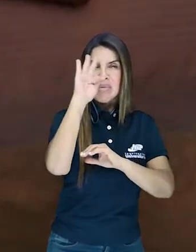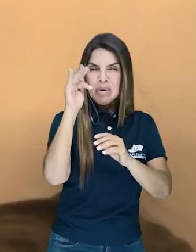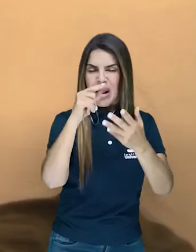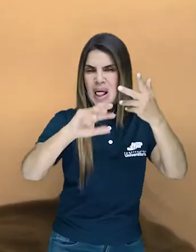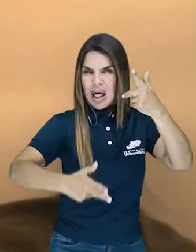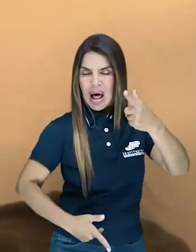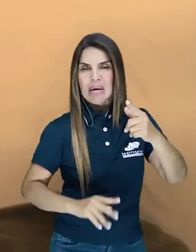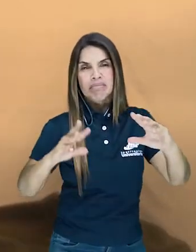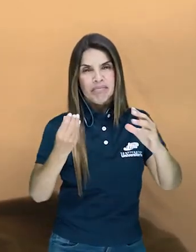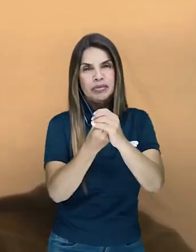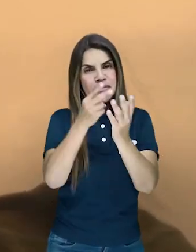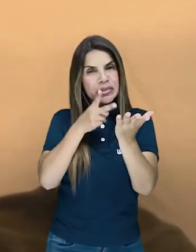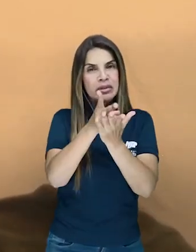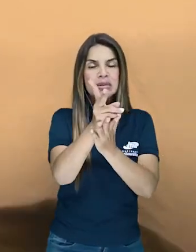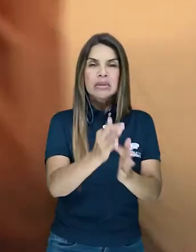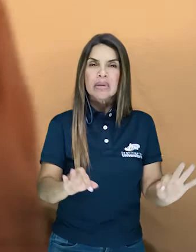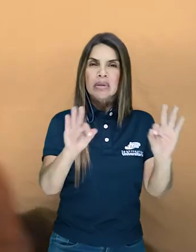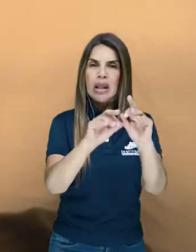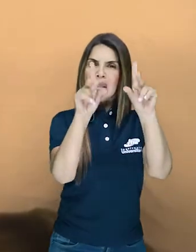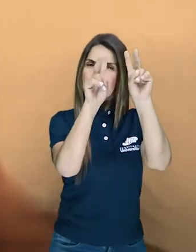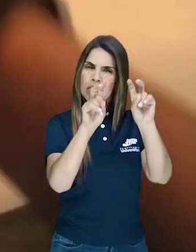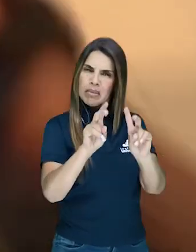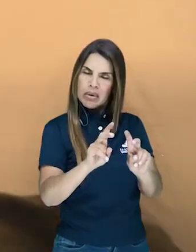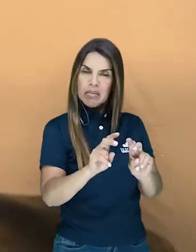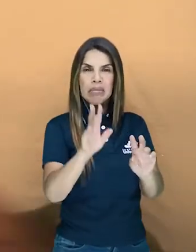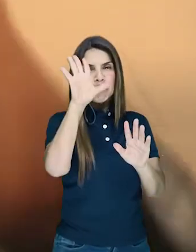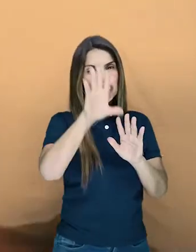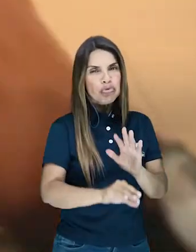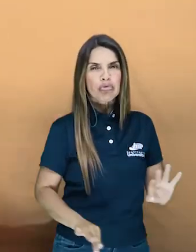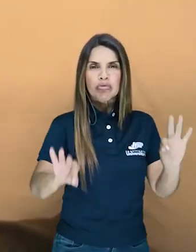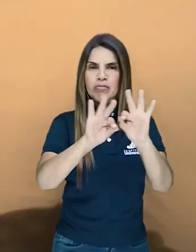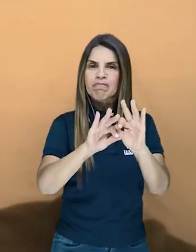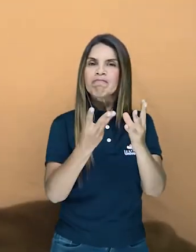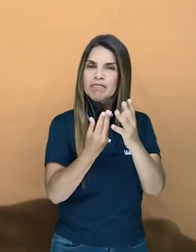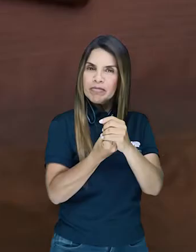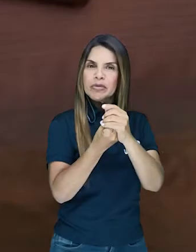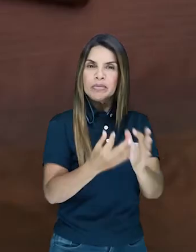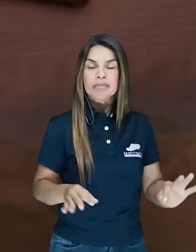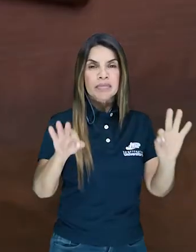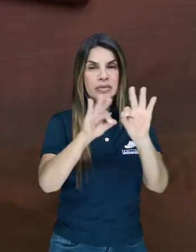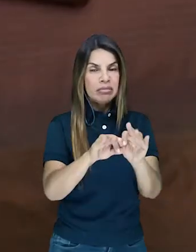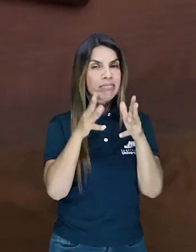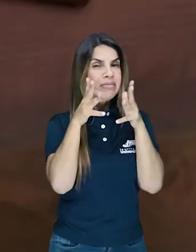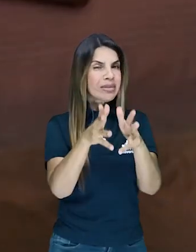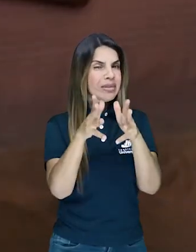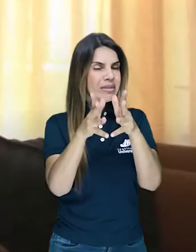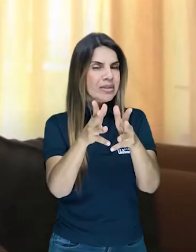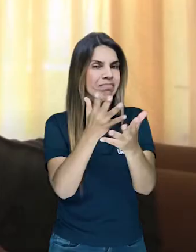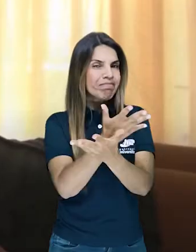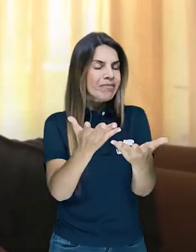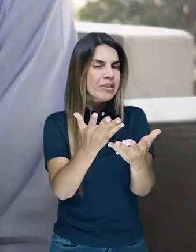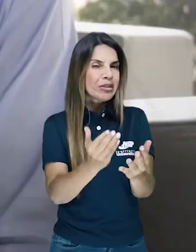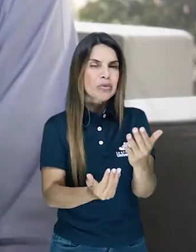TV privada a la inclusión, a la diversidad, a tener contenidos para todas y para todos. Y también